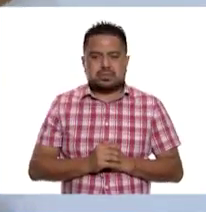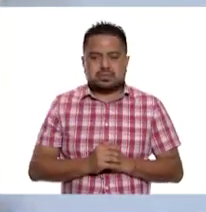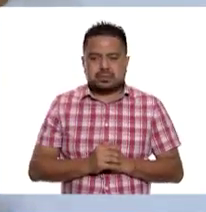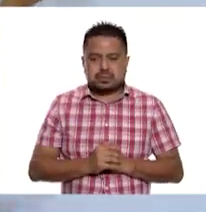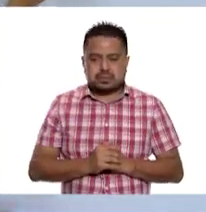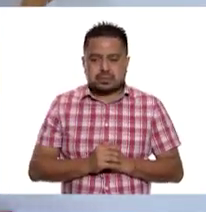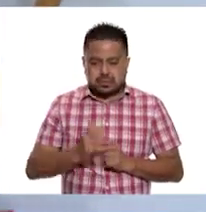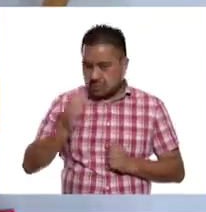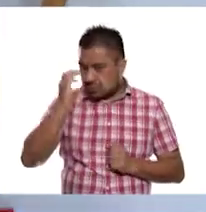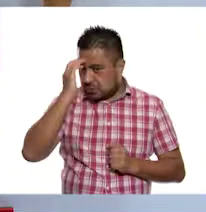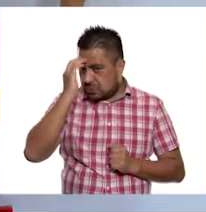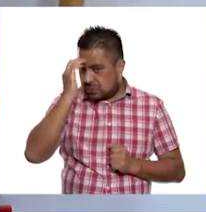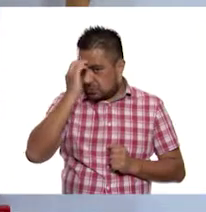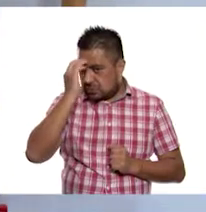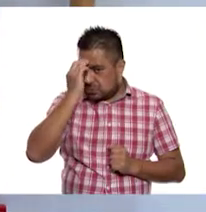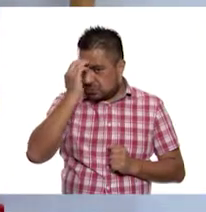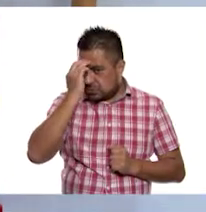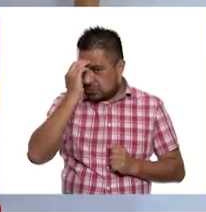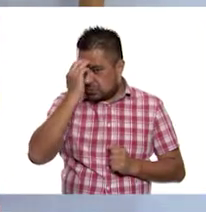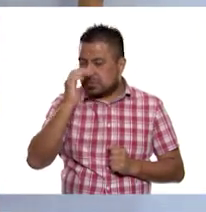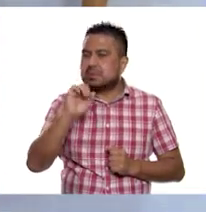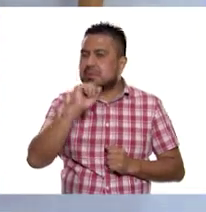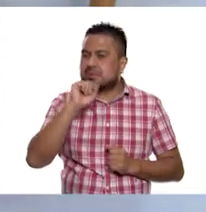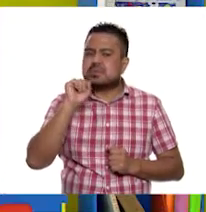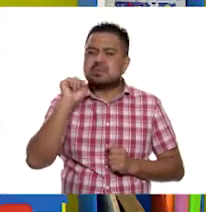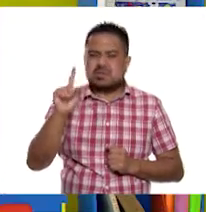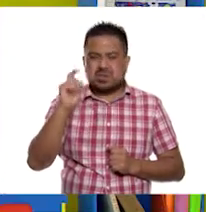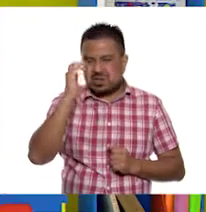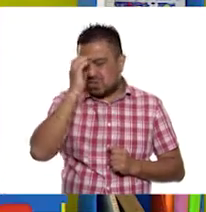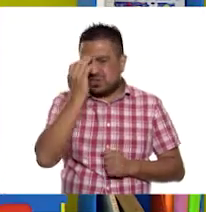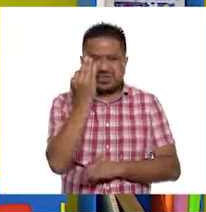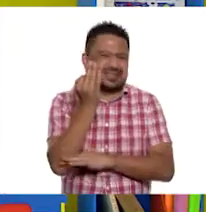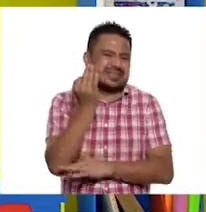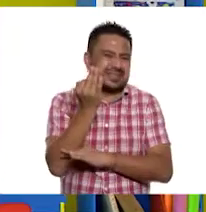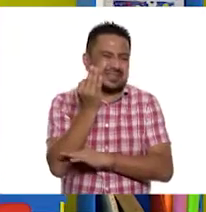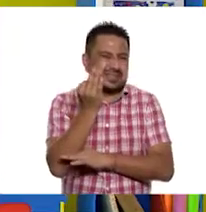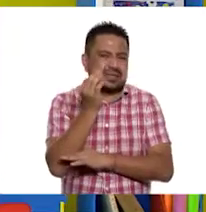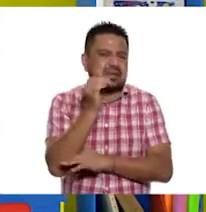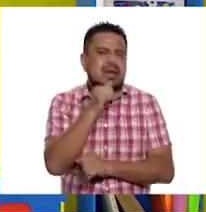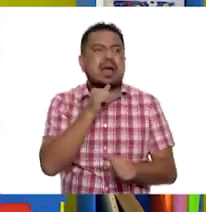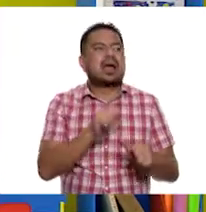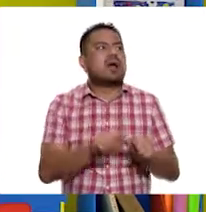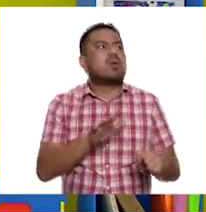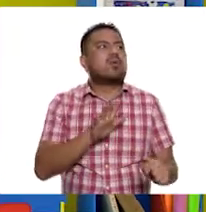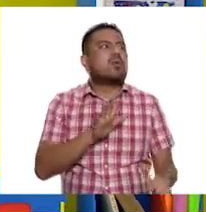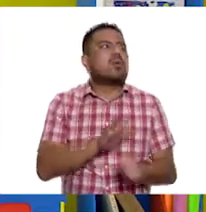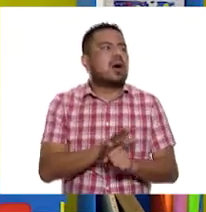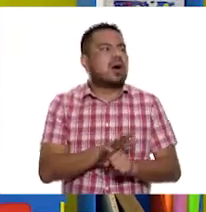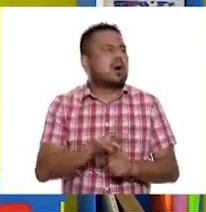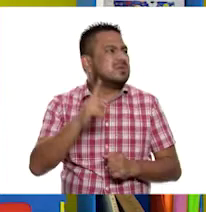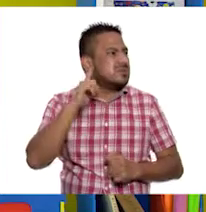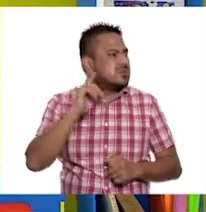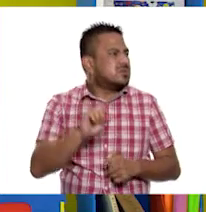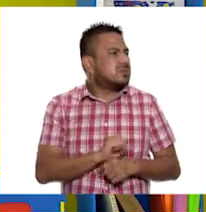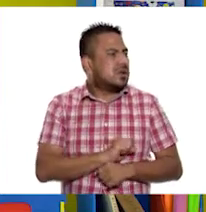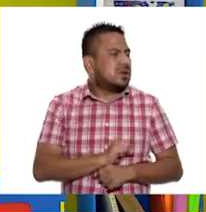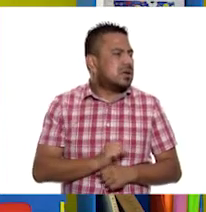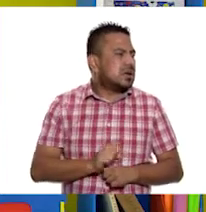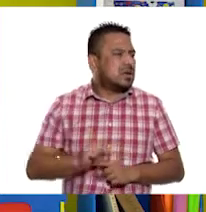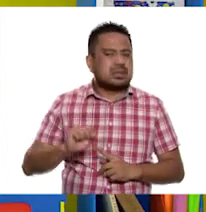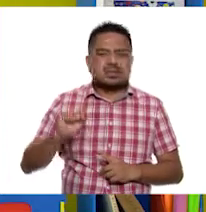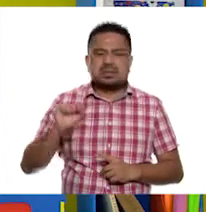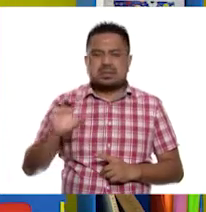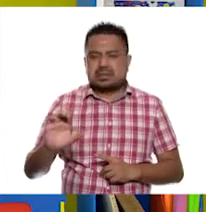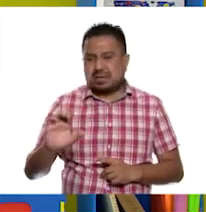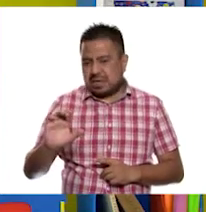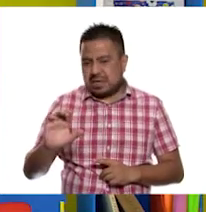conocer. Y conocer, como ya vimos, va con qué letra cuando suena suave. S. Sí.